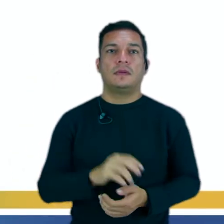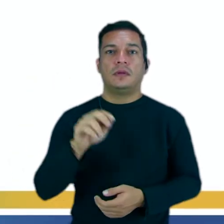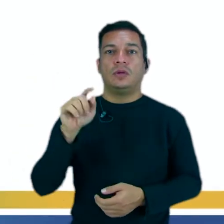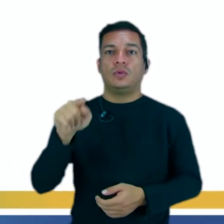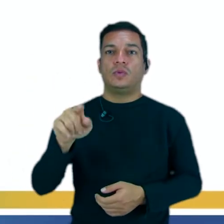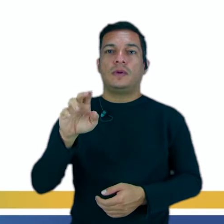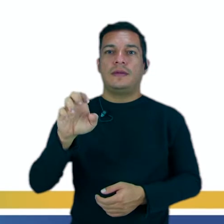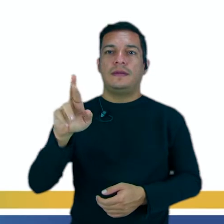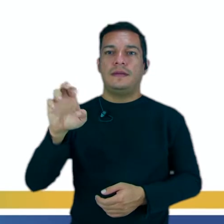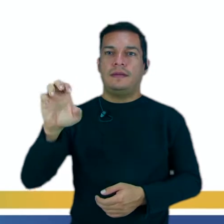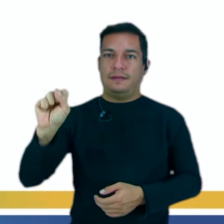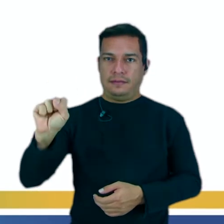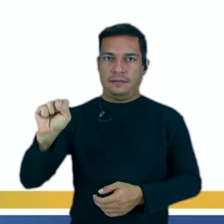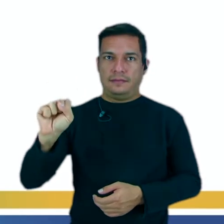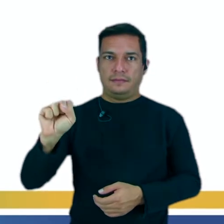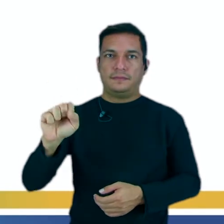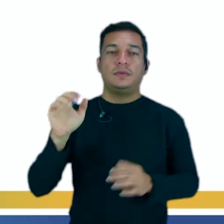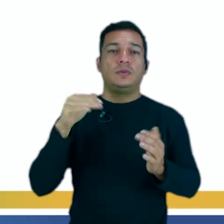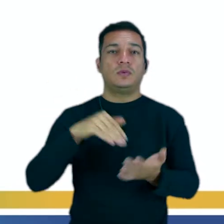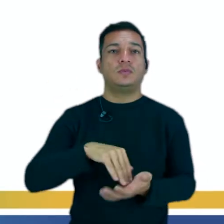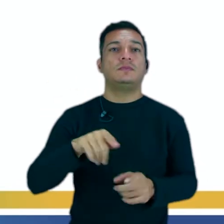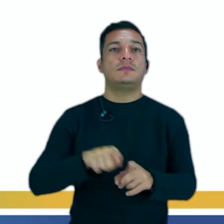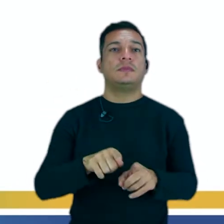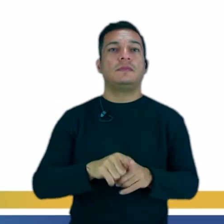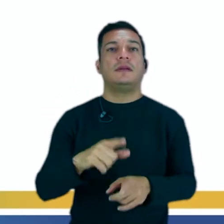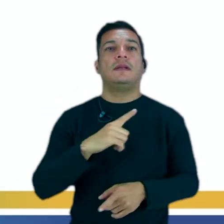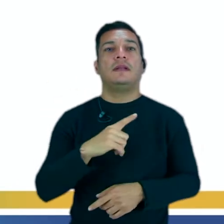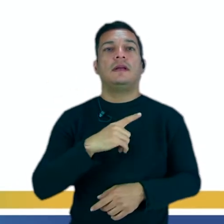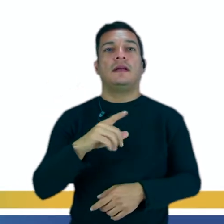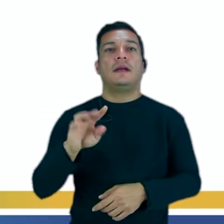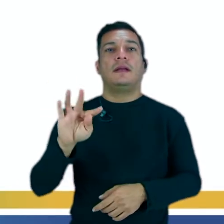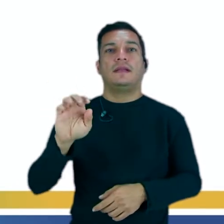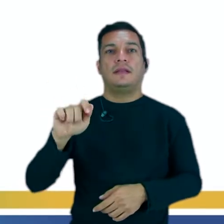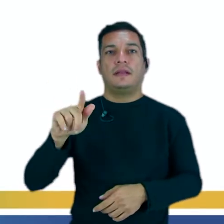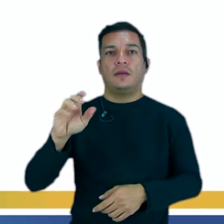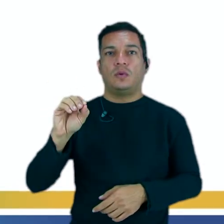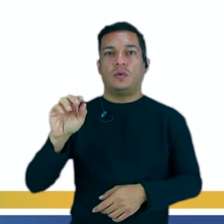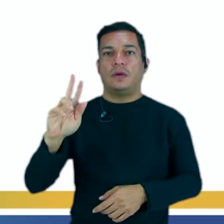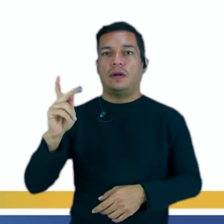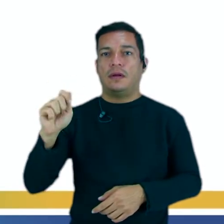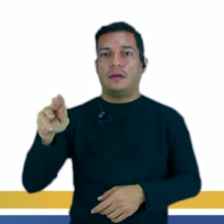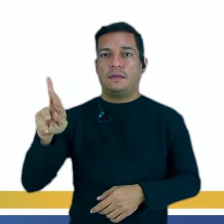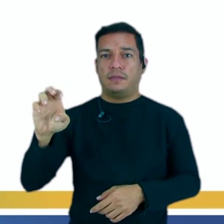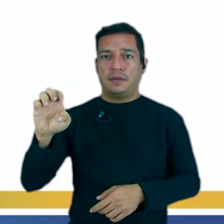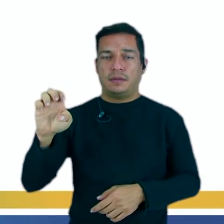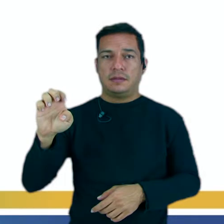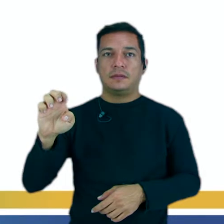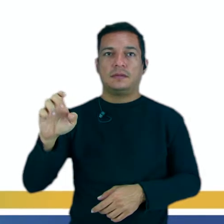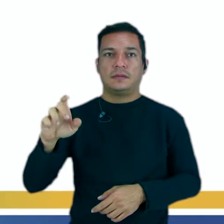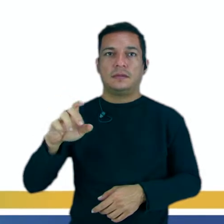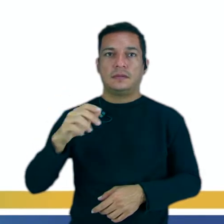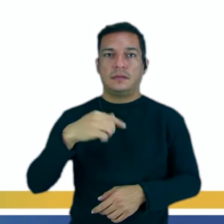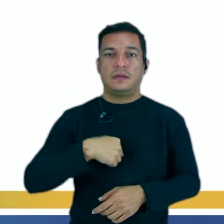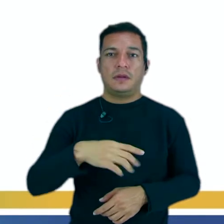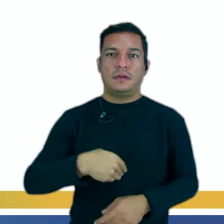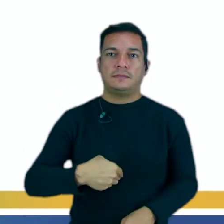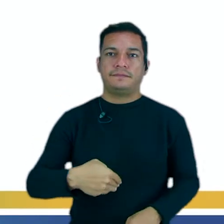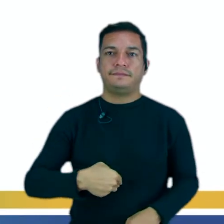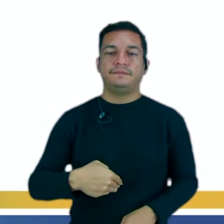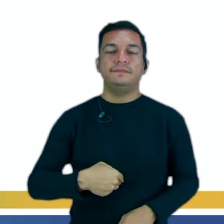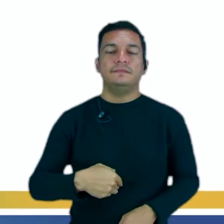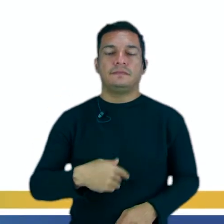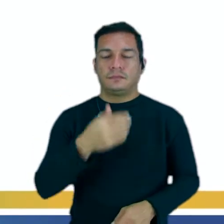eres mi amigo. Y por último, yo tengo ahí, oh, yo tengo hambre. ¿Sí? Entonces, oh, sería tengo fome. ¿Cierto?